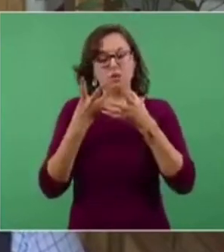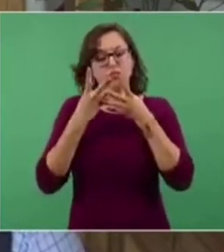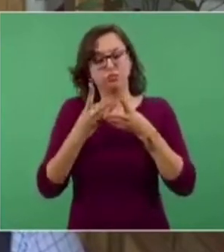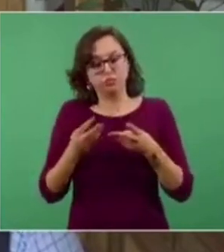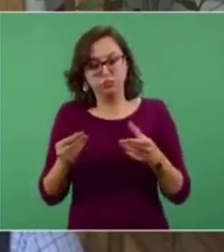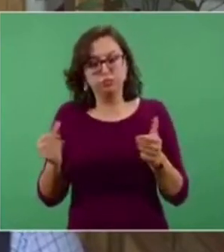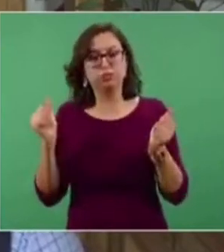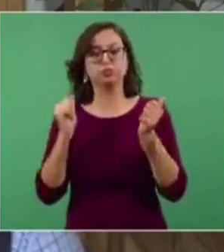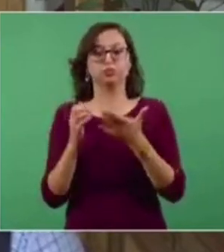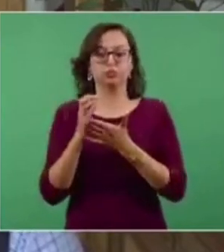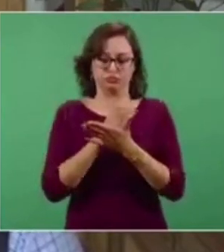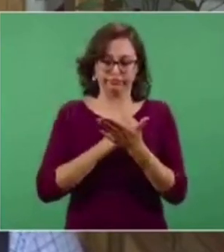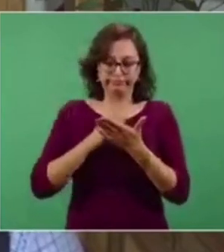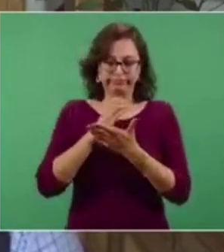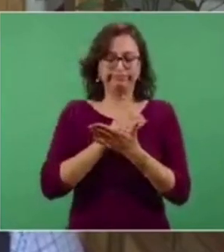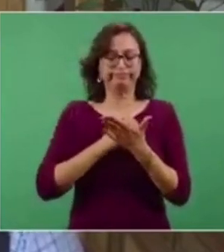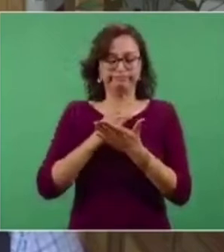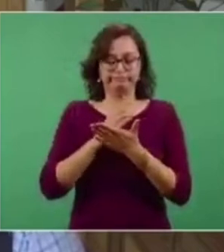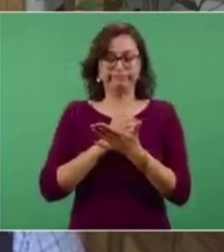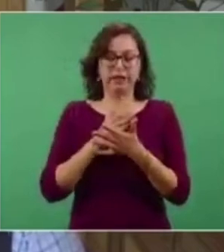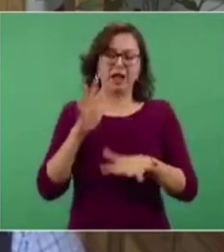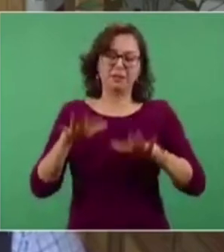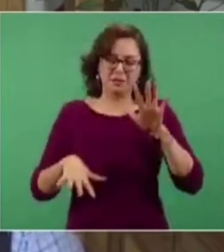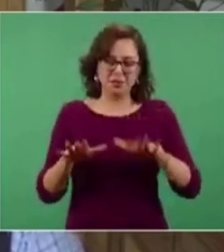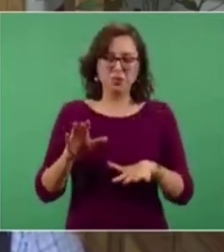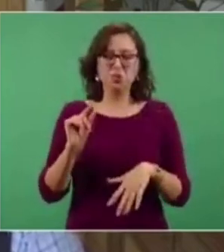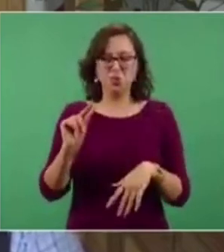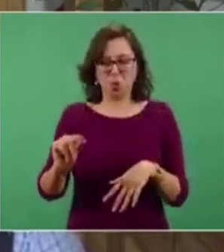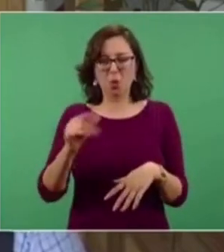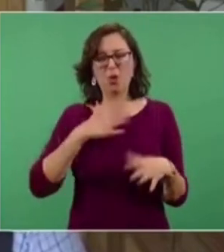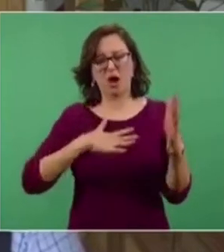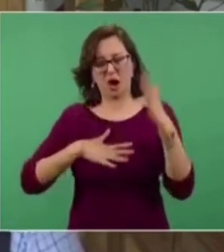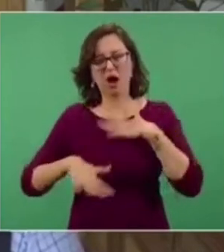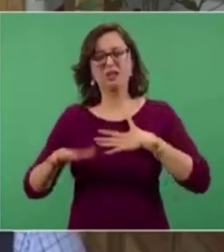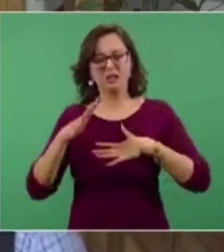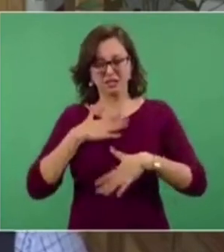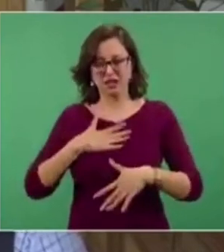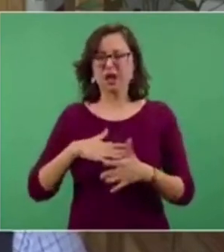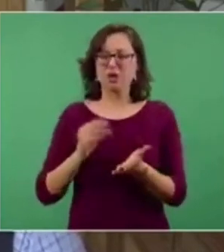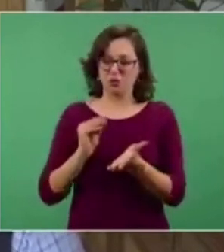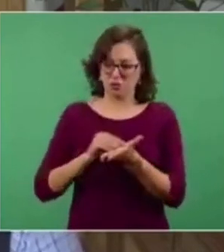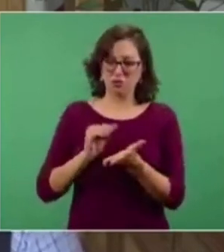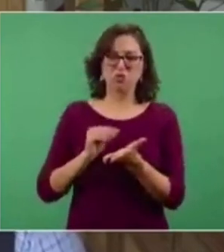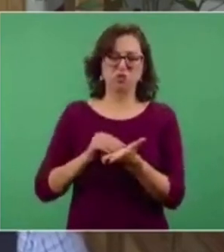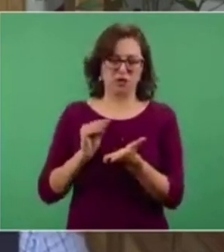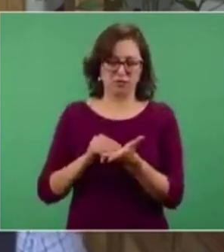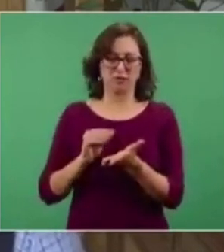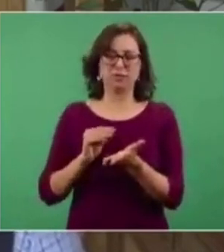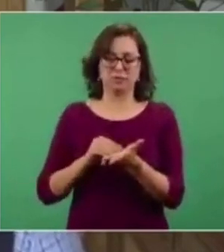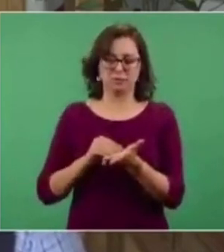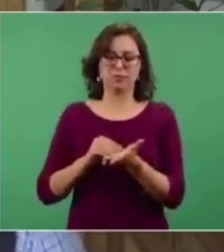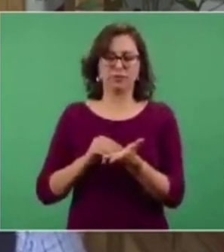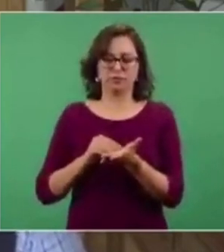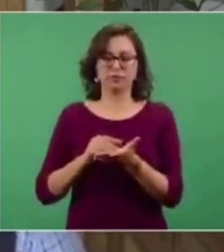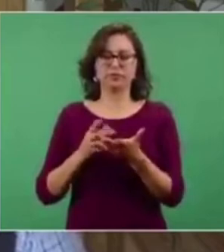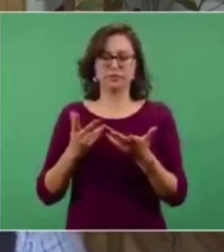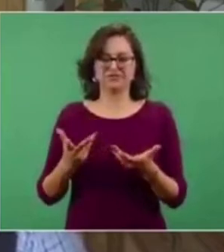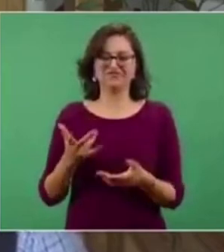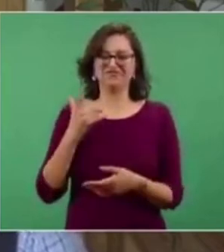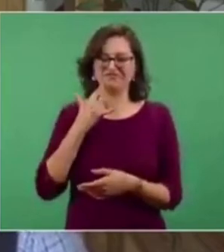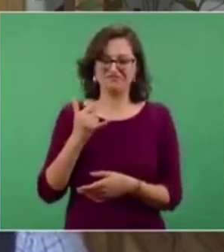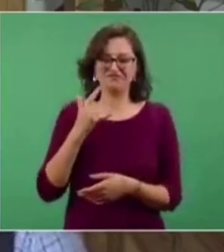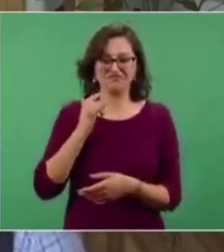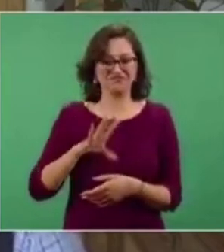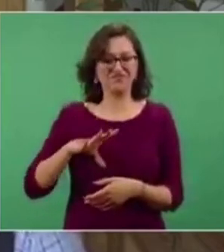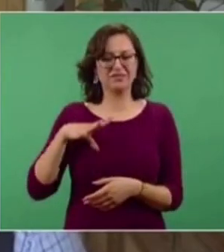y en donde muchas veces la fatiga, el cansancio puede todavía estar presente para efectos obviamente de todo el esfuerzo